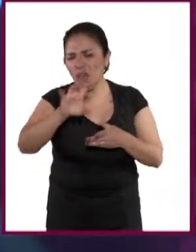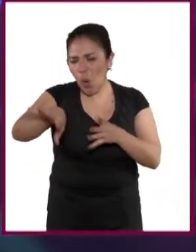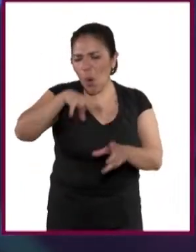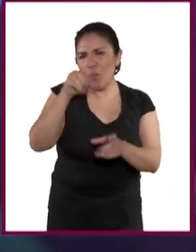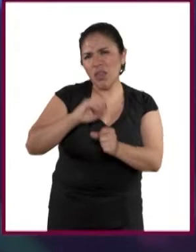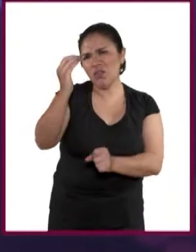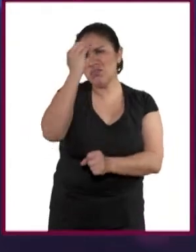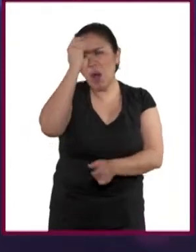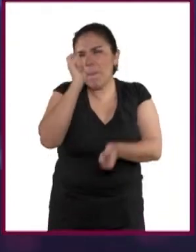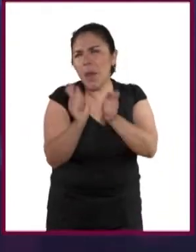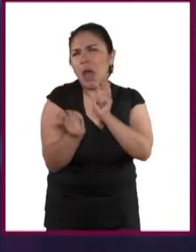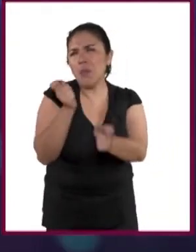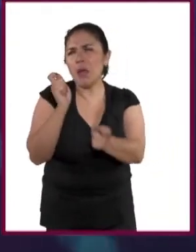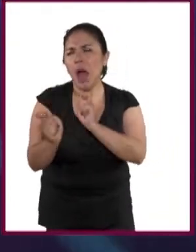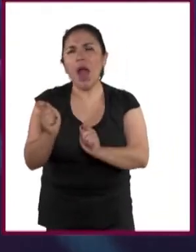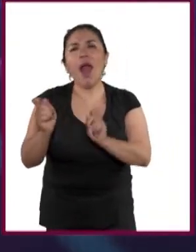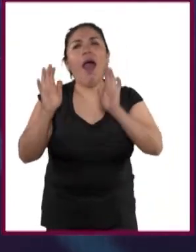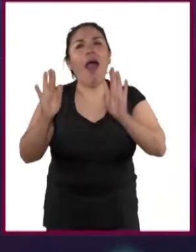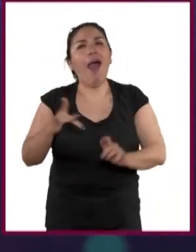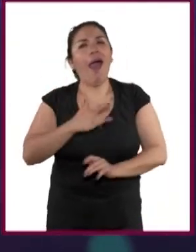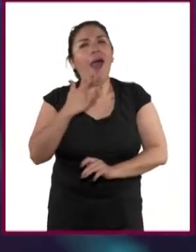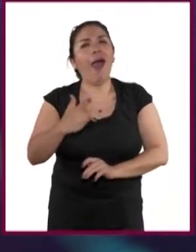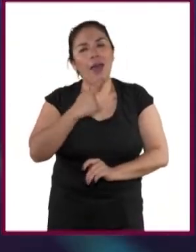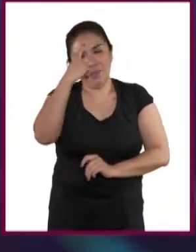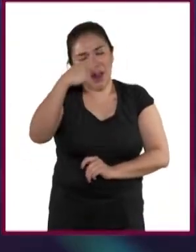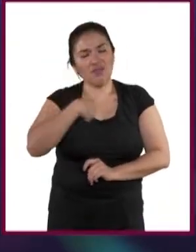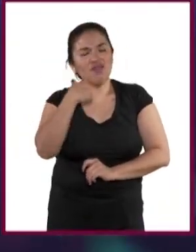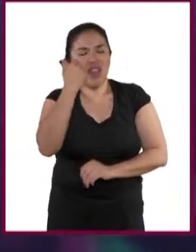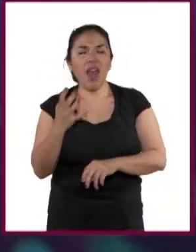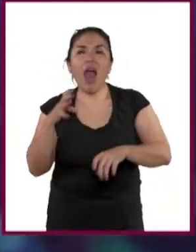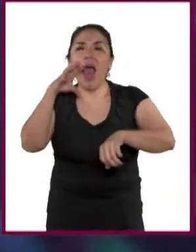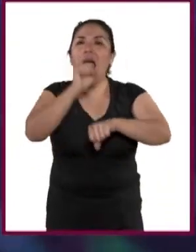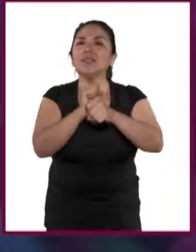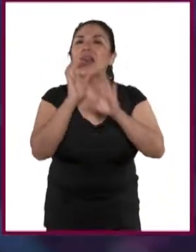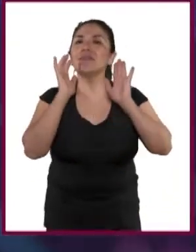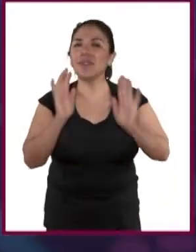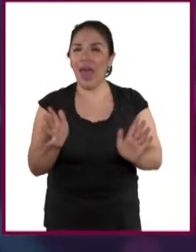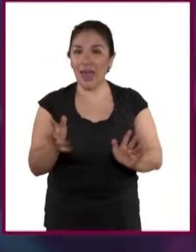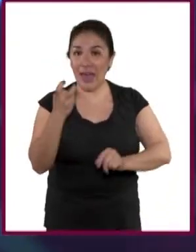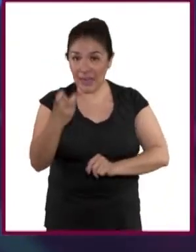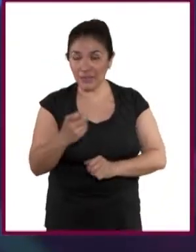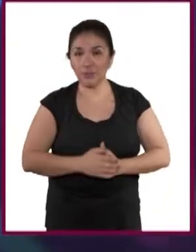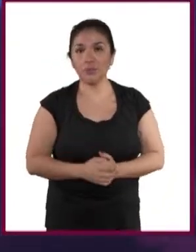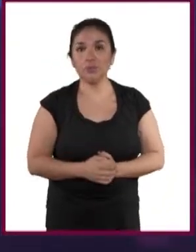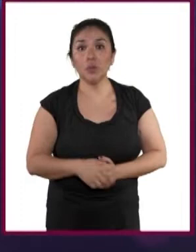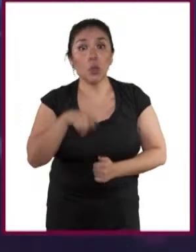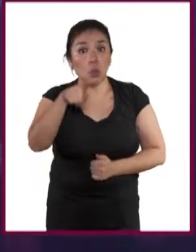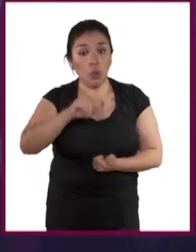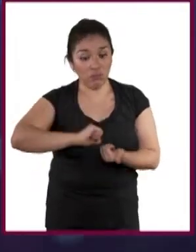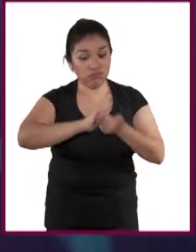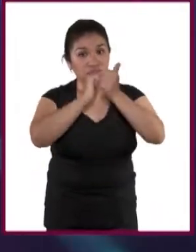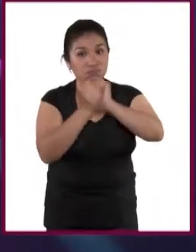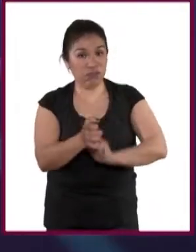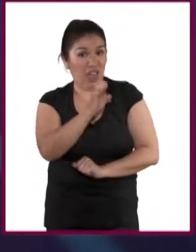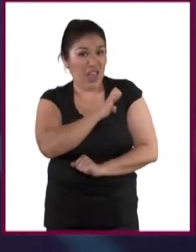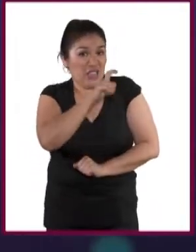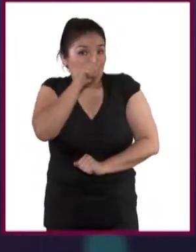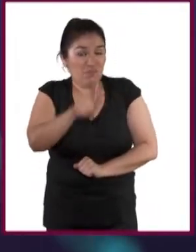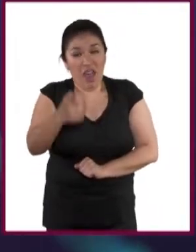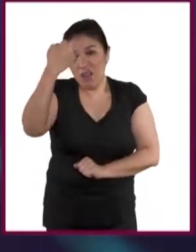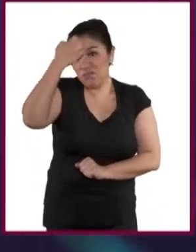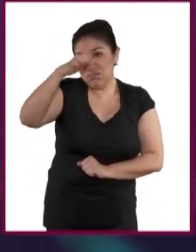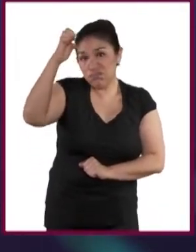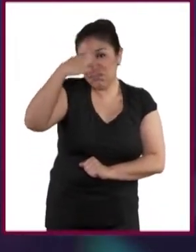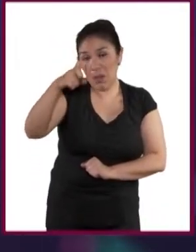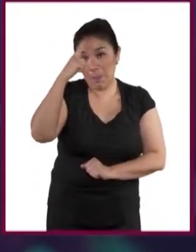conocimientos que te habías planteado obtener en el escalón que te encuentras. No tienes que convertirte en especialista de un nivel que